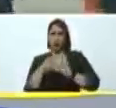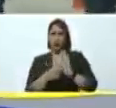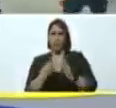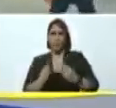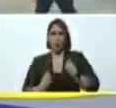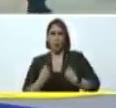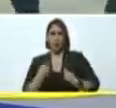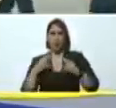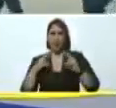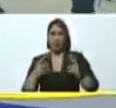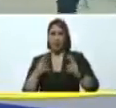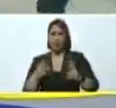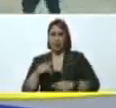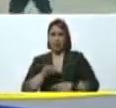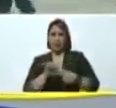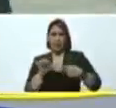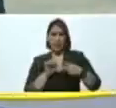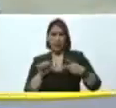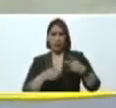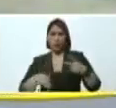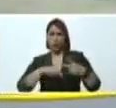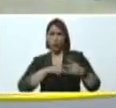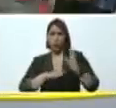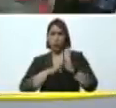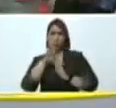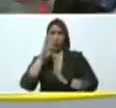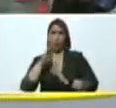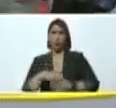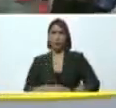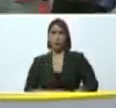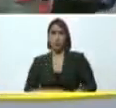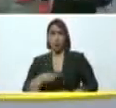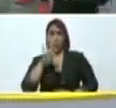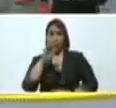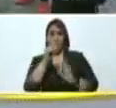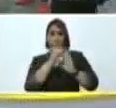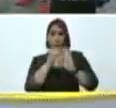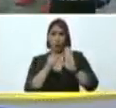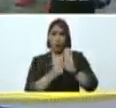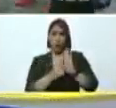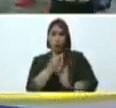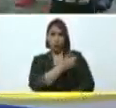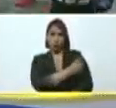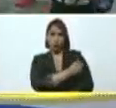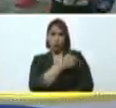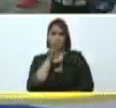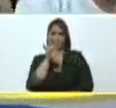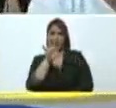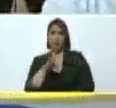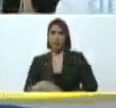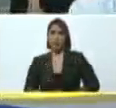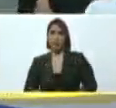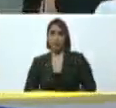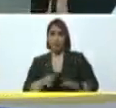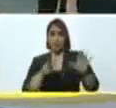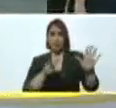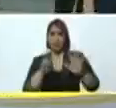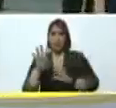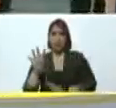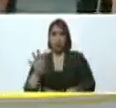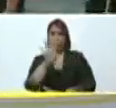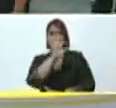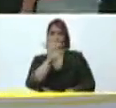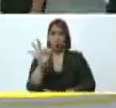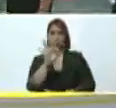preocupa ese tema. Esta semana crecimos cuatro puntos en vacunación en el país. 74%